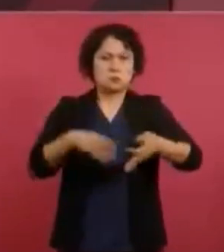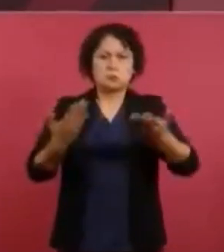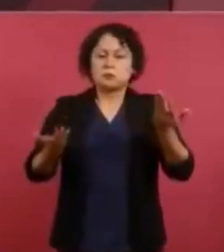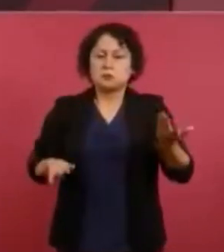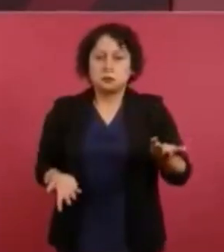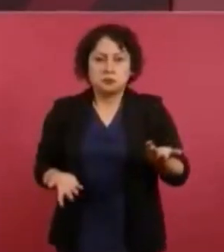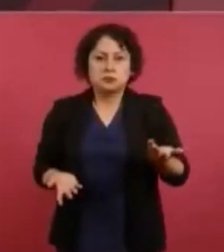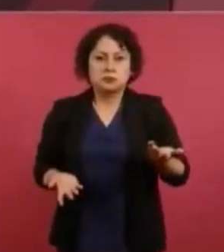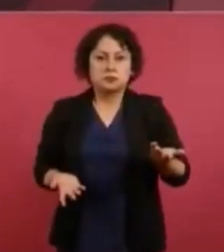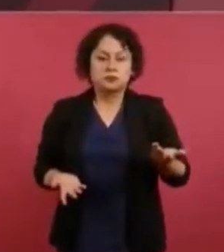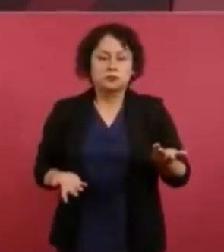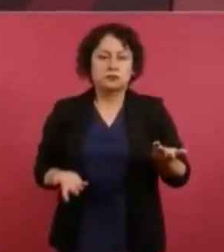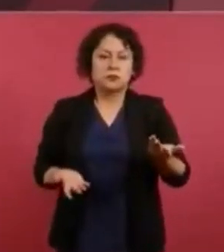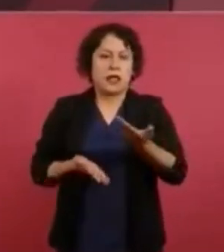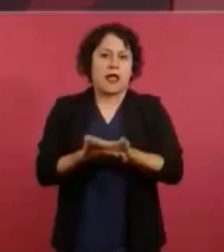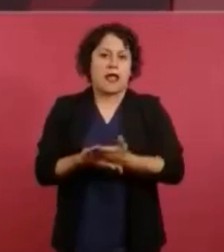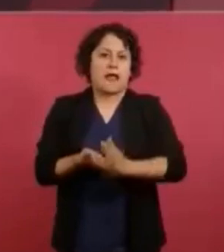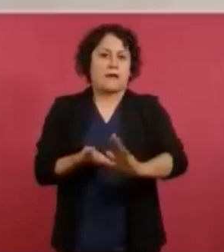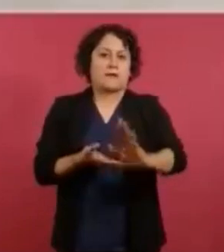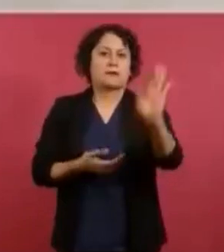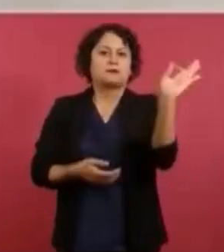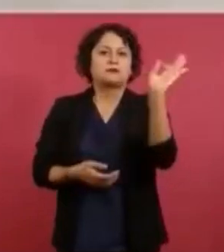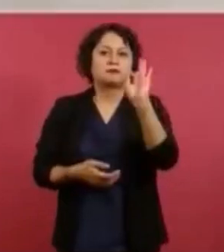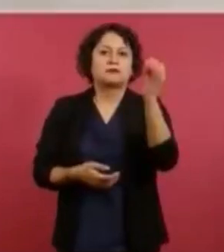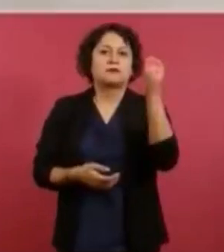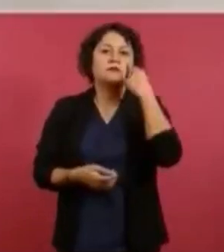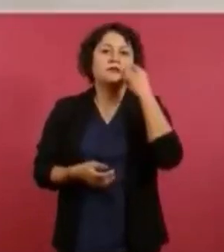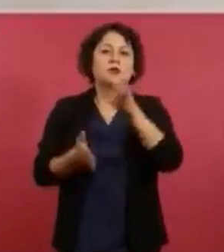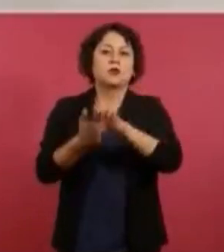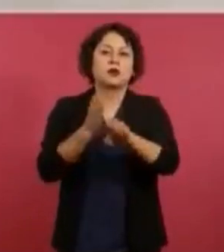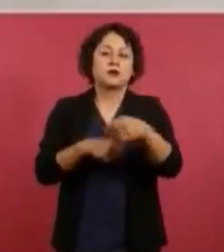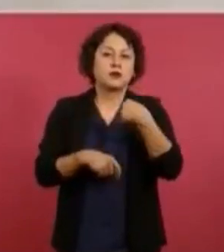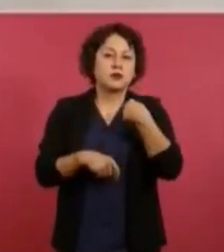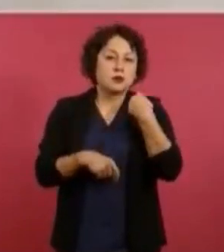de escoger,